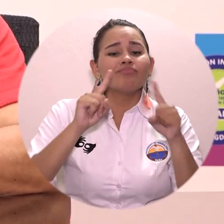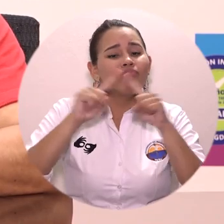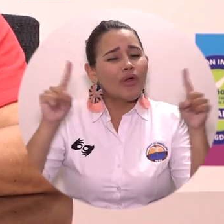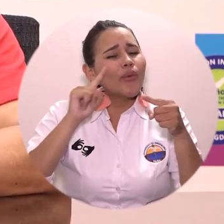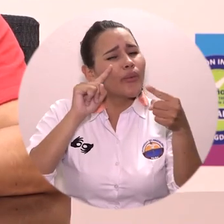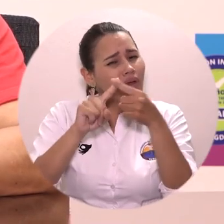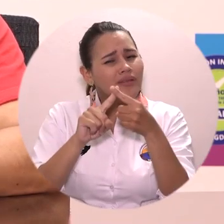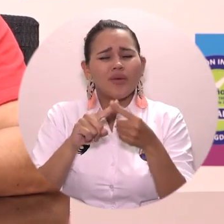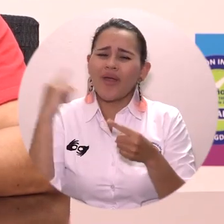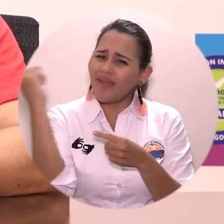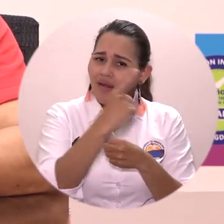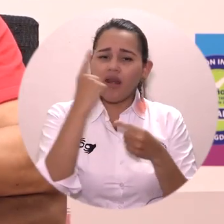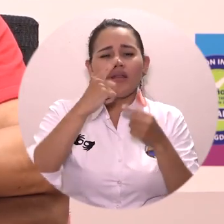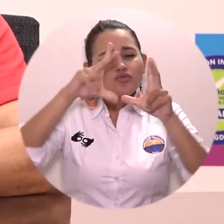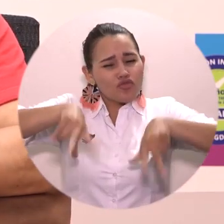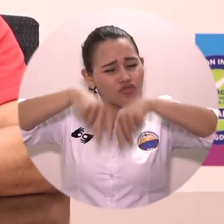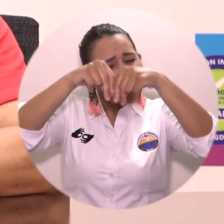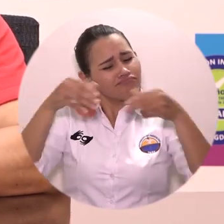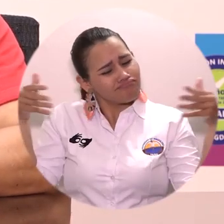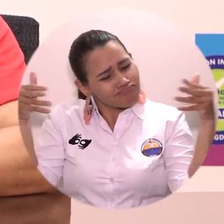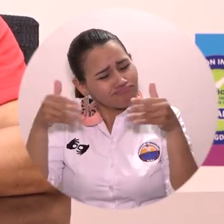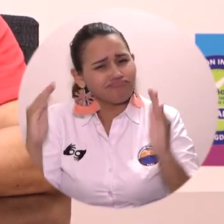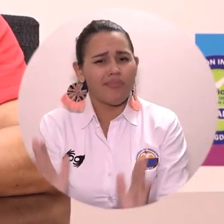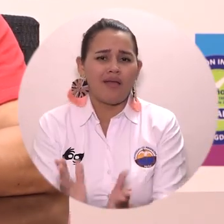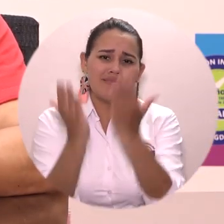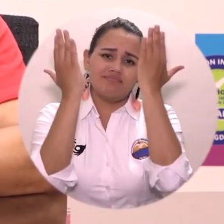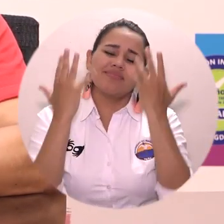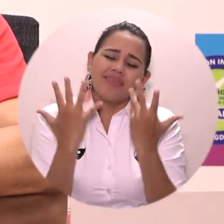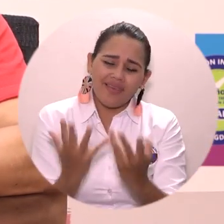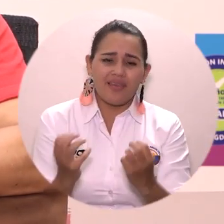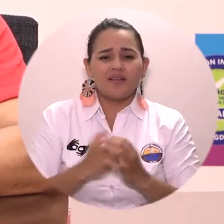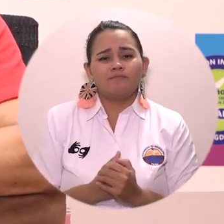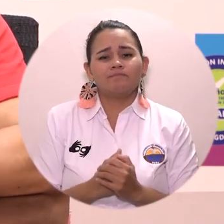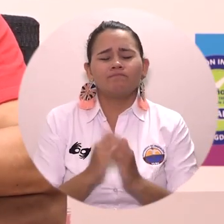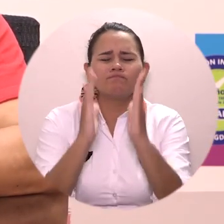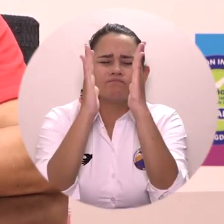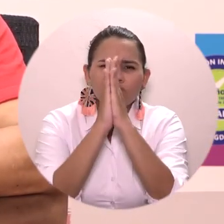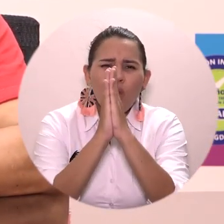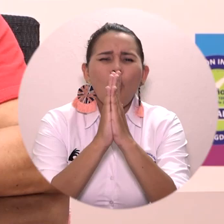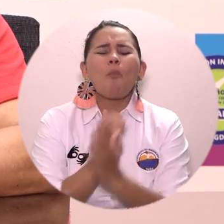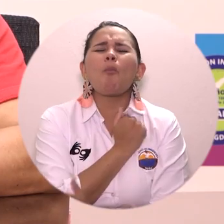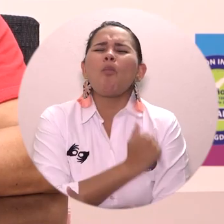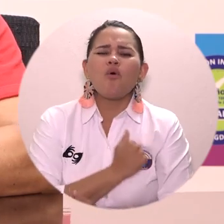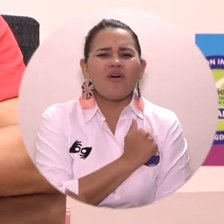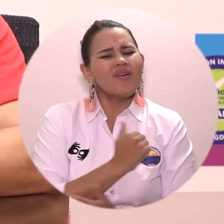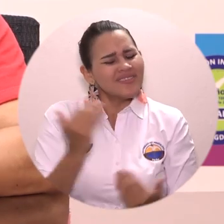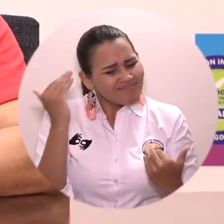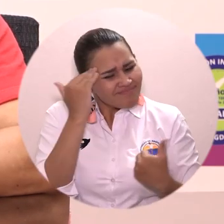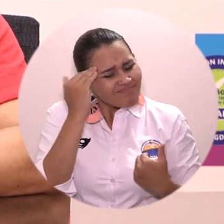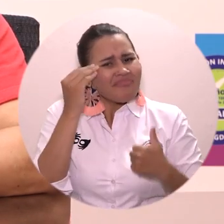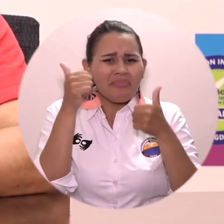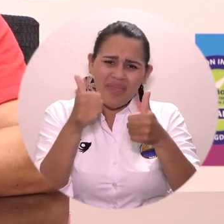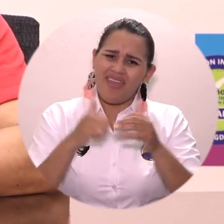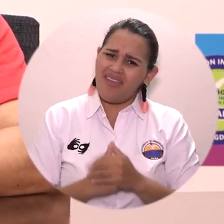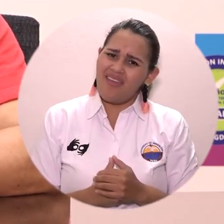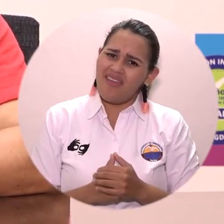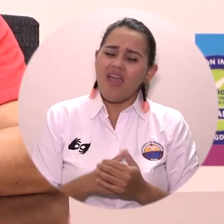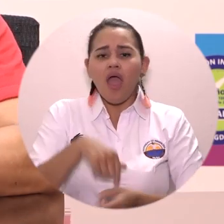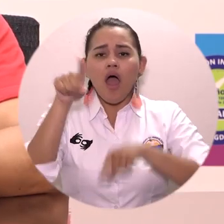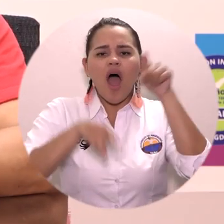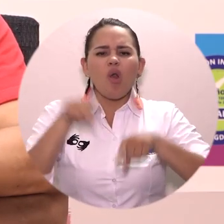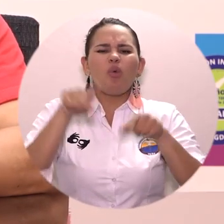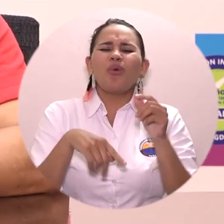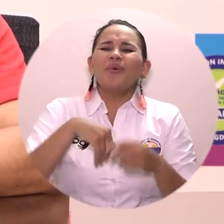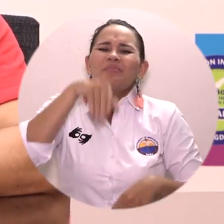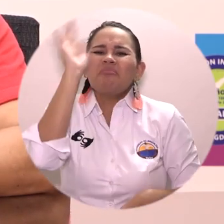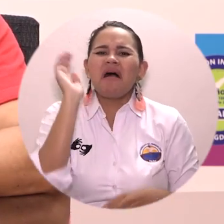haciendo no solo por nosotros sino también por el conjunto de la sociedad. Por eso es muy importante hacer un llamado a la sensatez. Hay cierta gente que